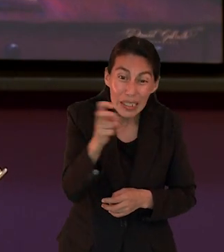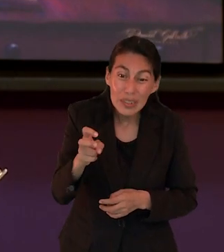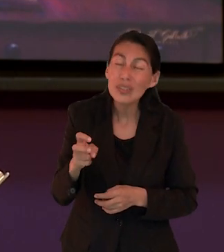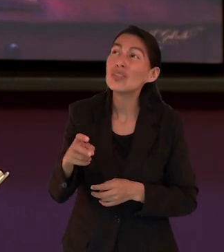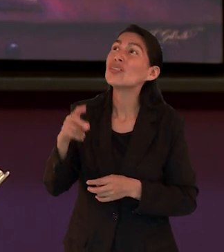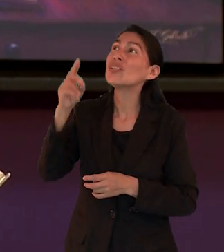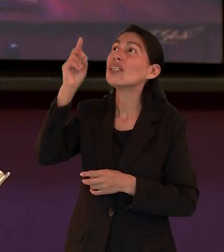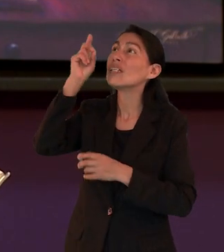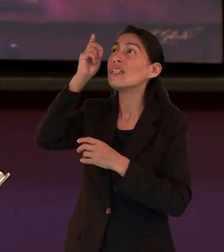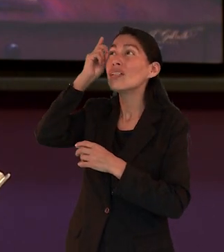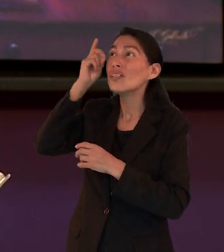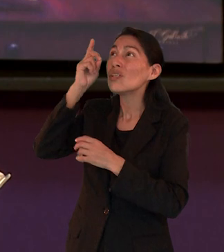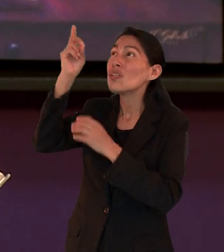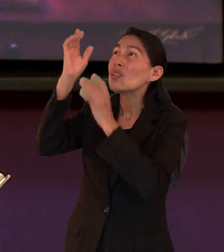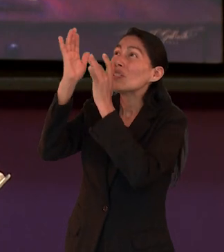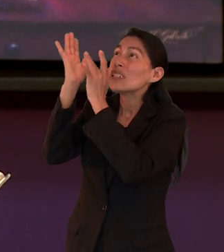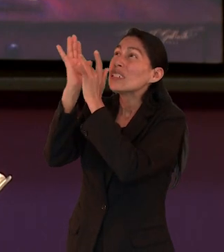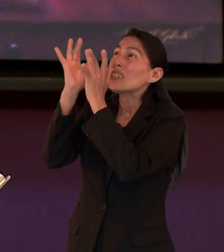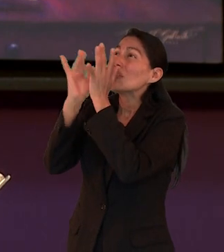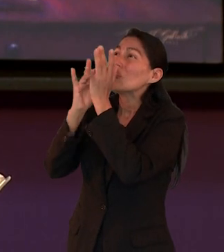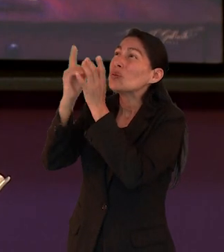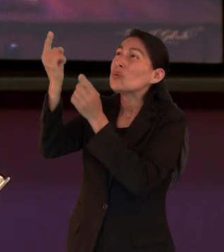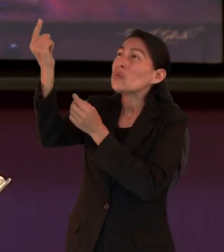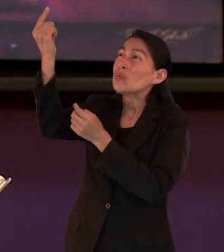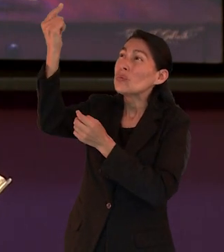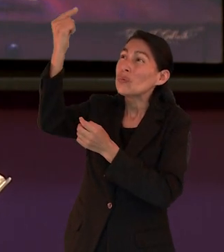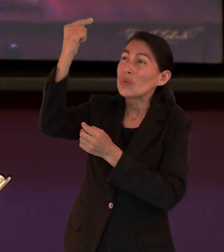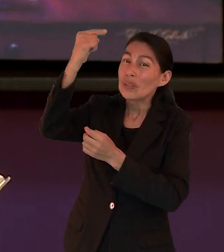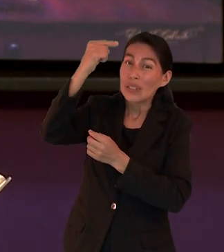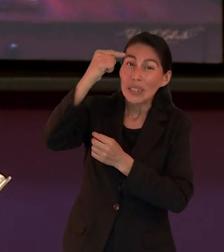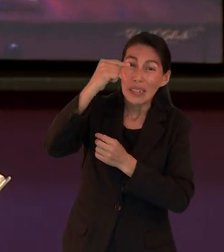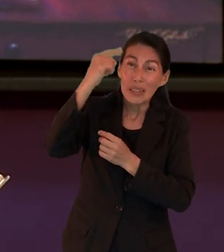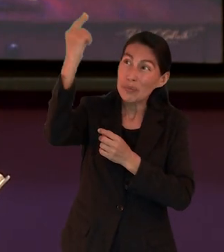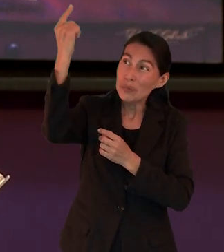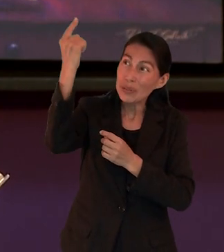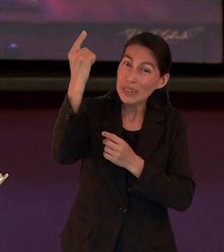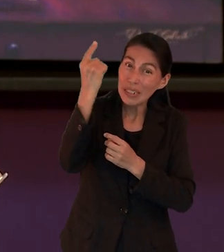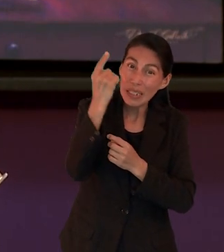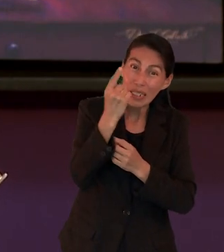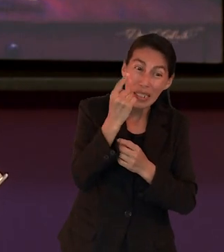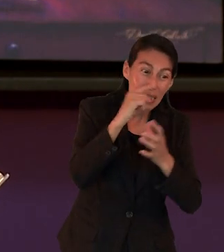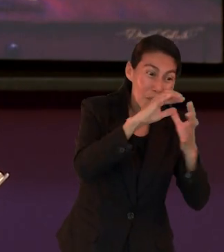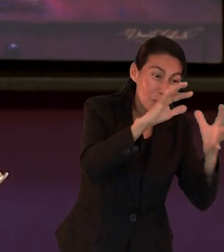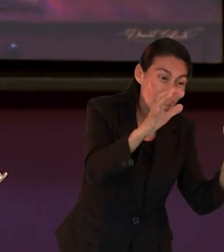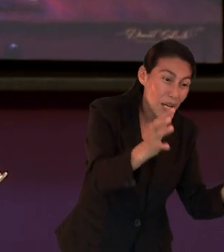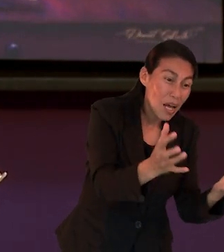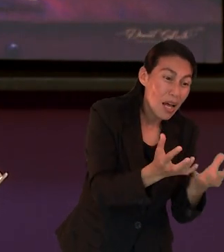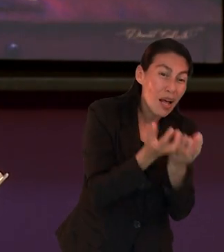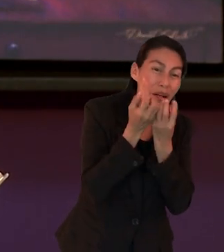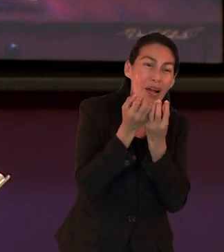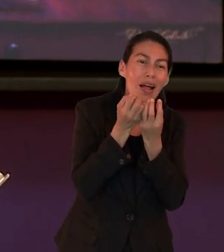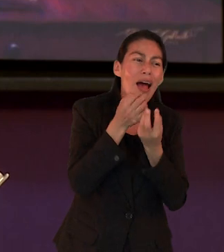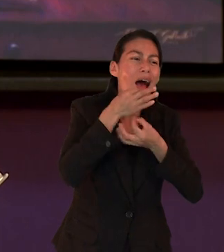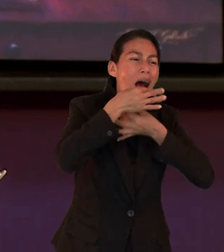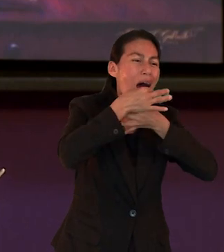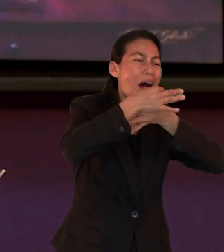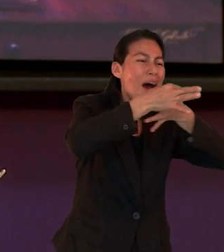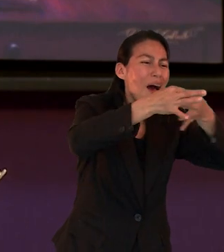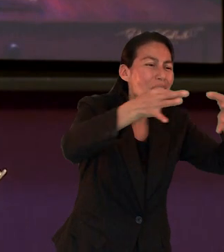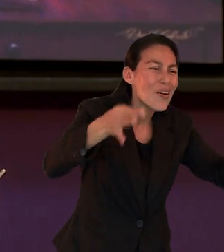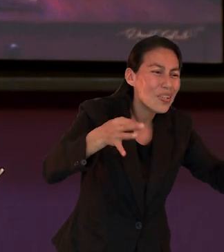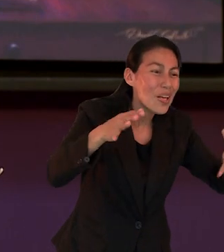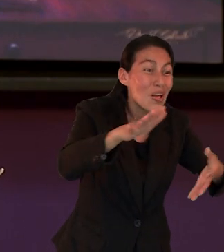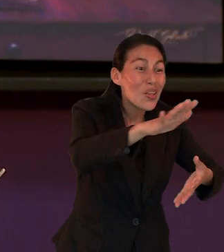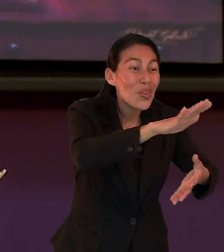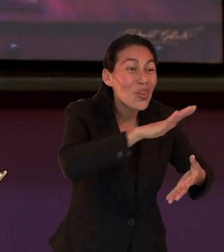muy pronta y que nos está usando como instrumento a nosotros en estos últimos tiempos para ir con actos de